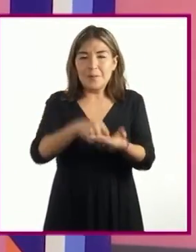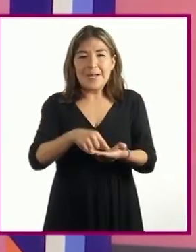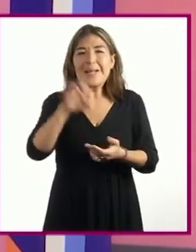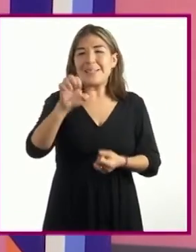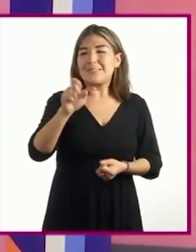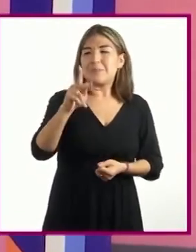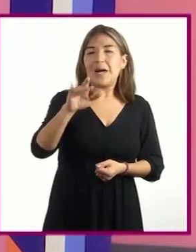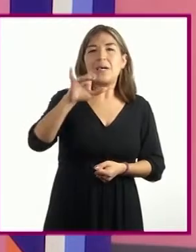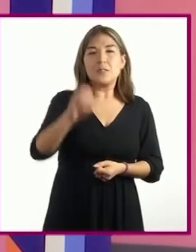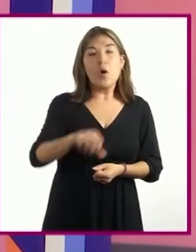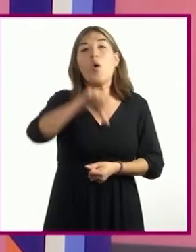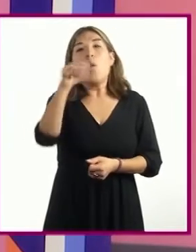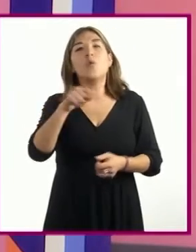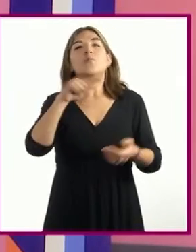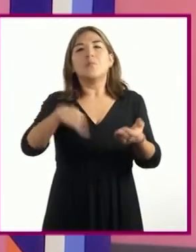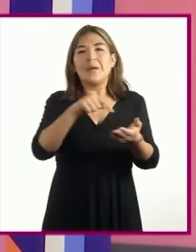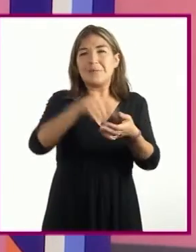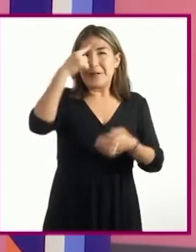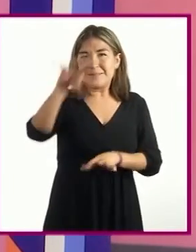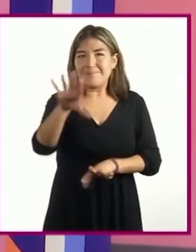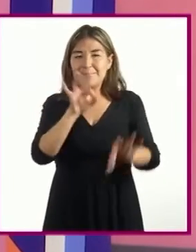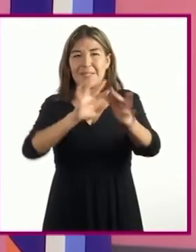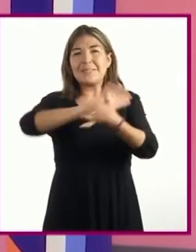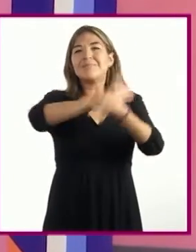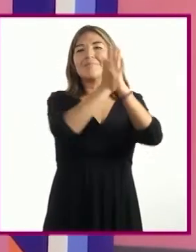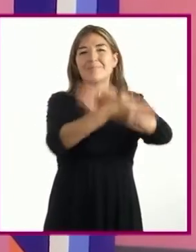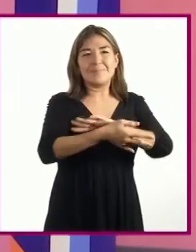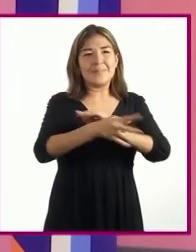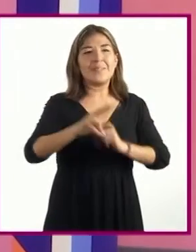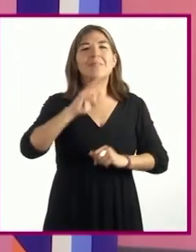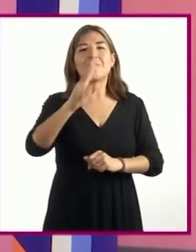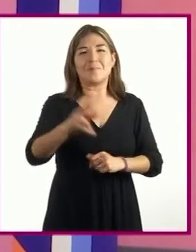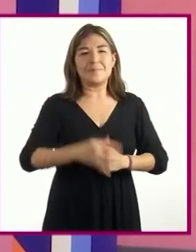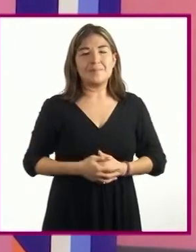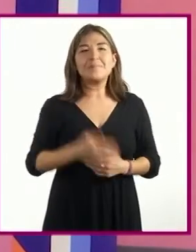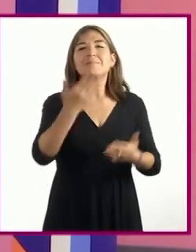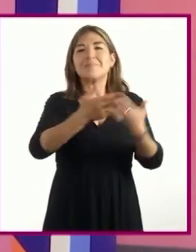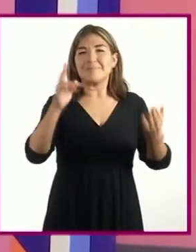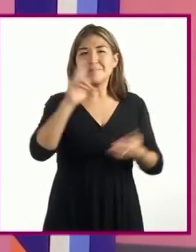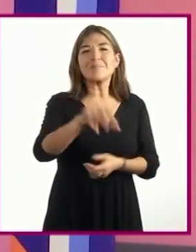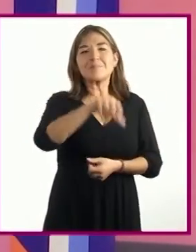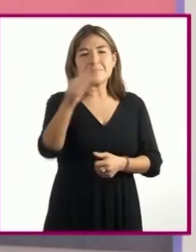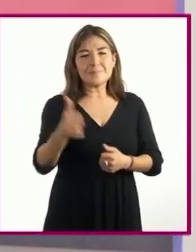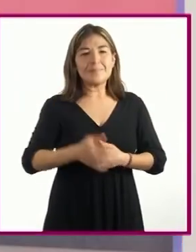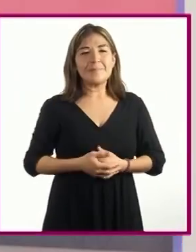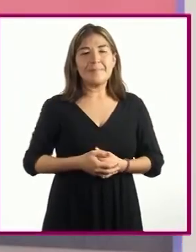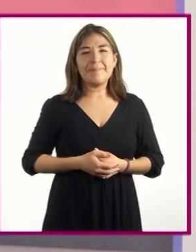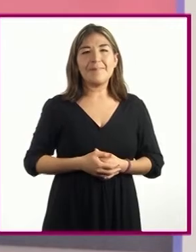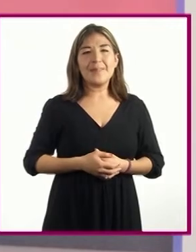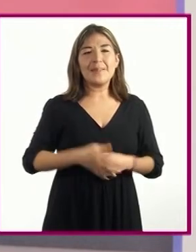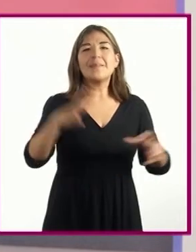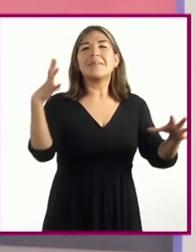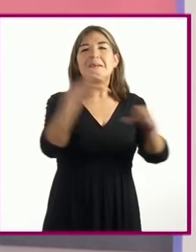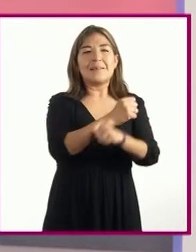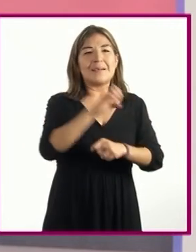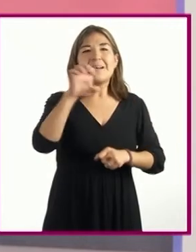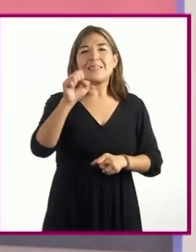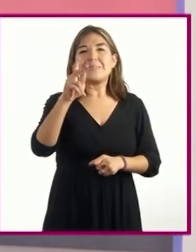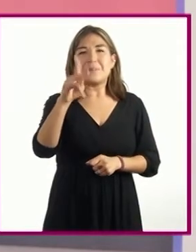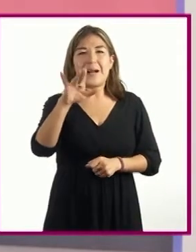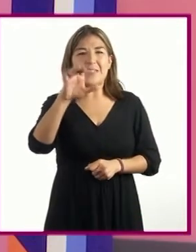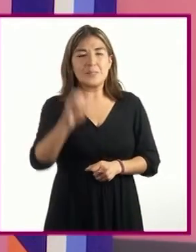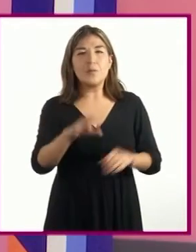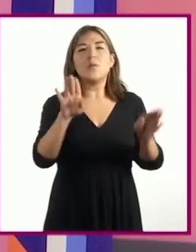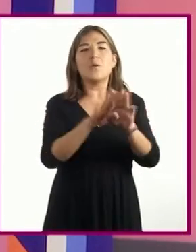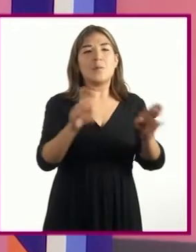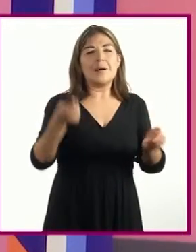lugares físicos que se seleccionaron para transformar la narración. Ahora los invitamos a ver la siguiente definición de espacio en el